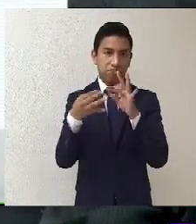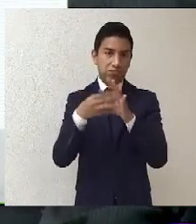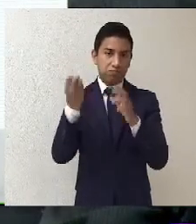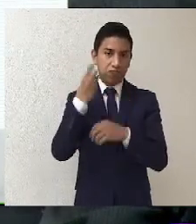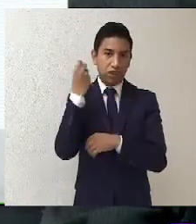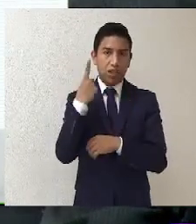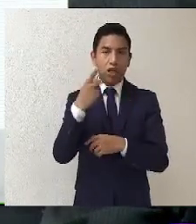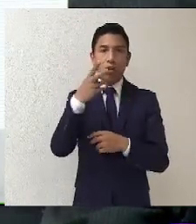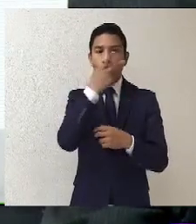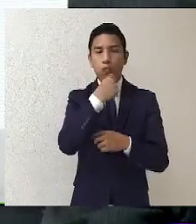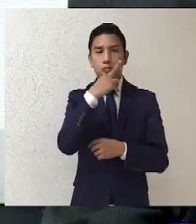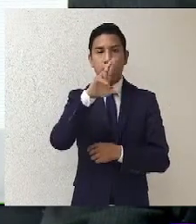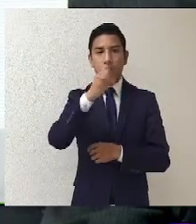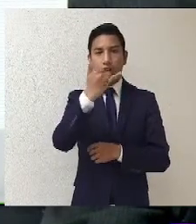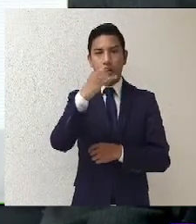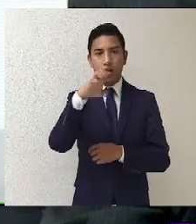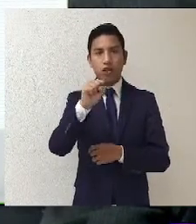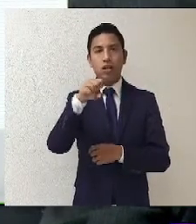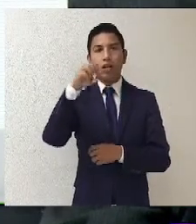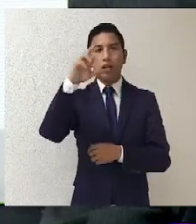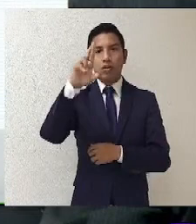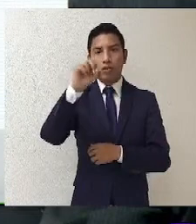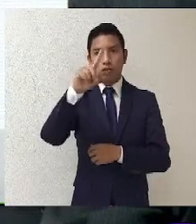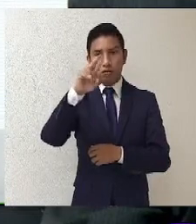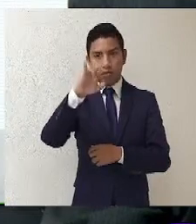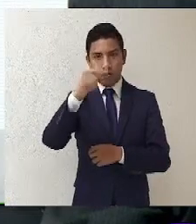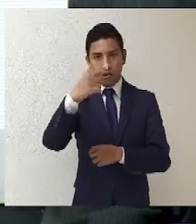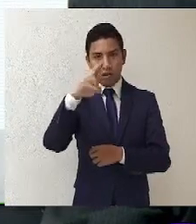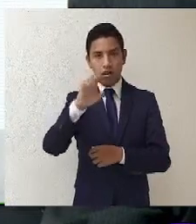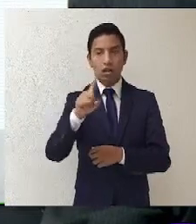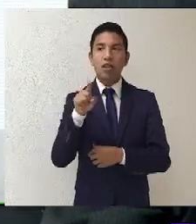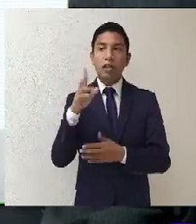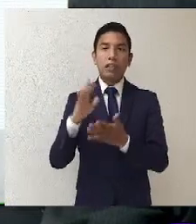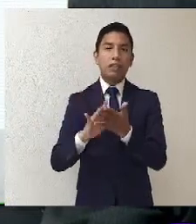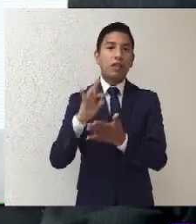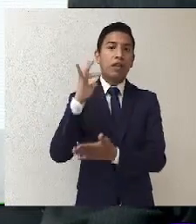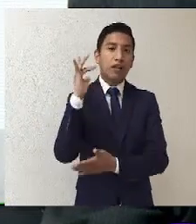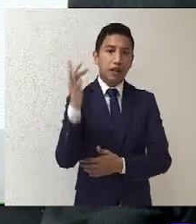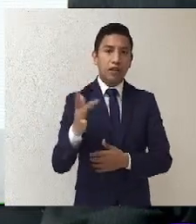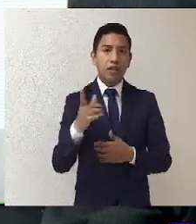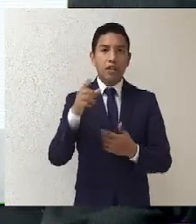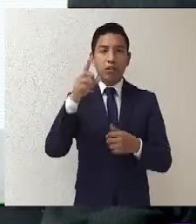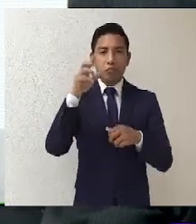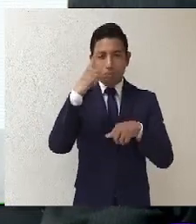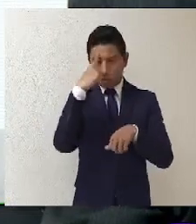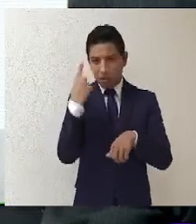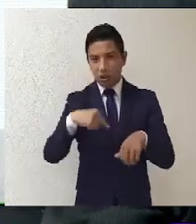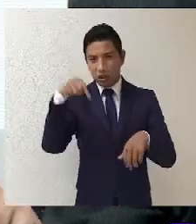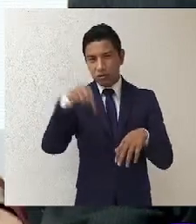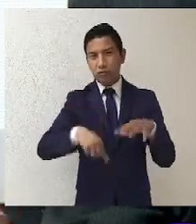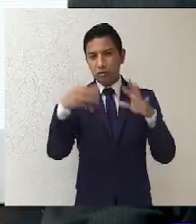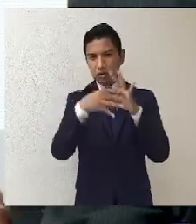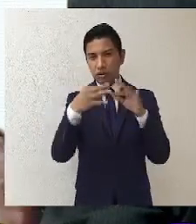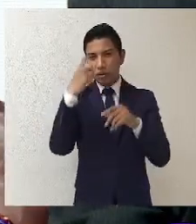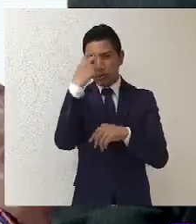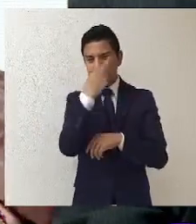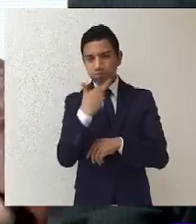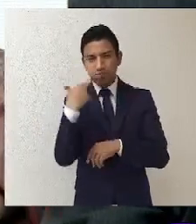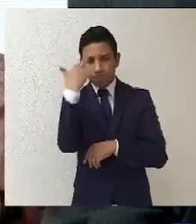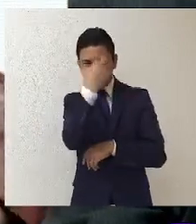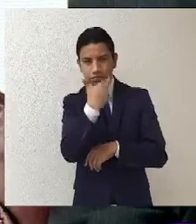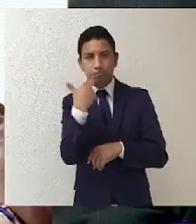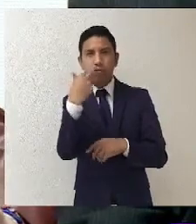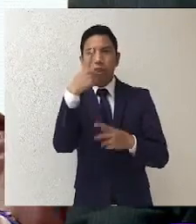presidente Reyes Rodríguez Mondragón, a quien vamos a agradecer su análisis sobre esta sentencia, también